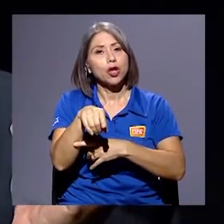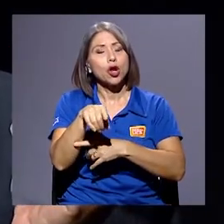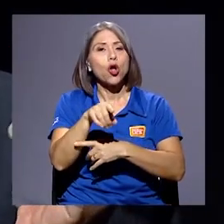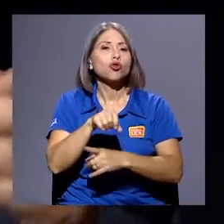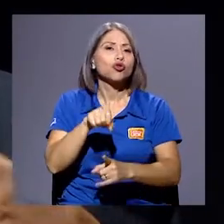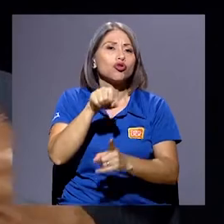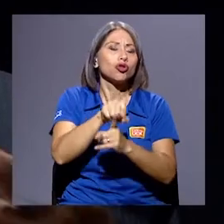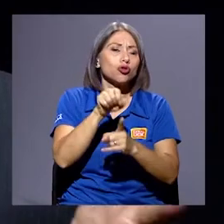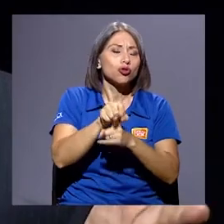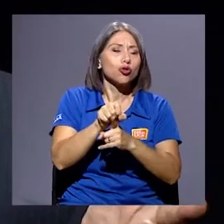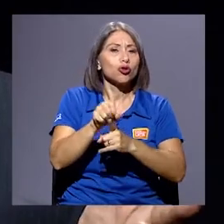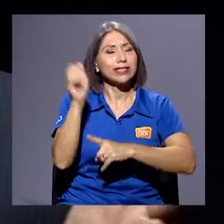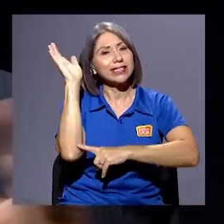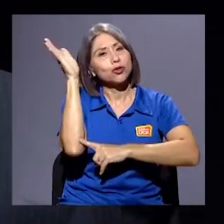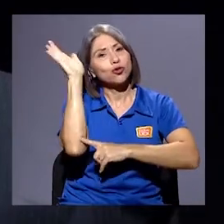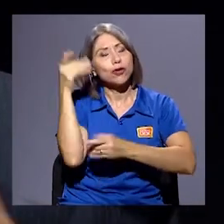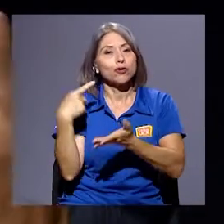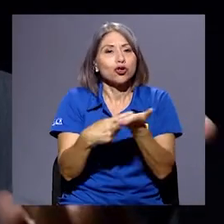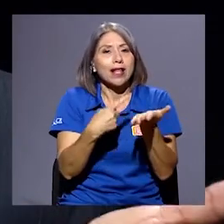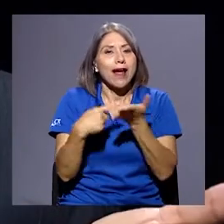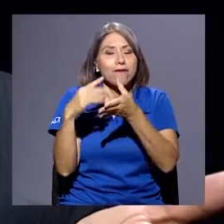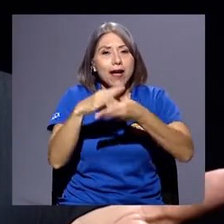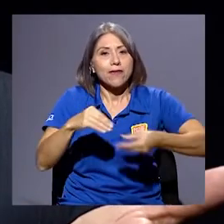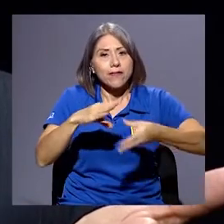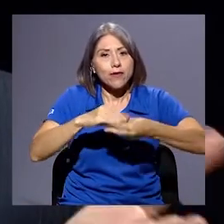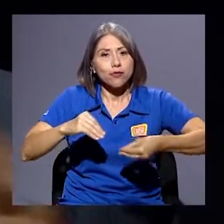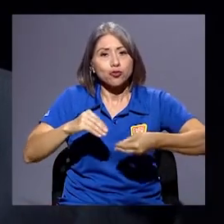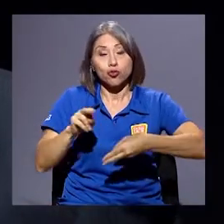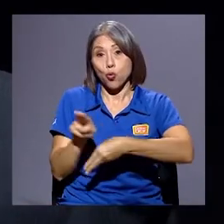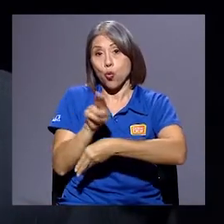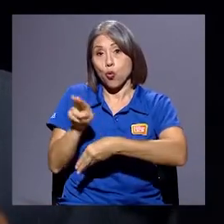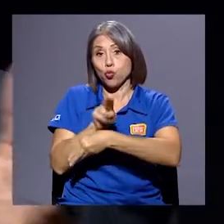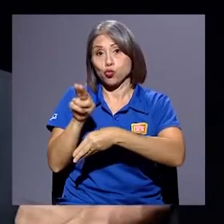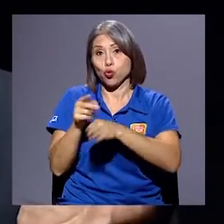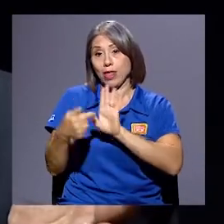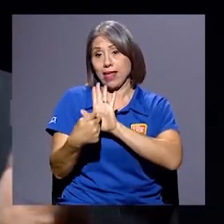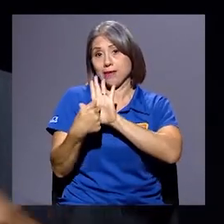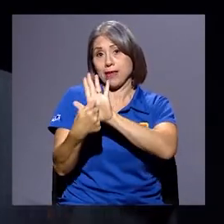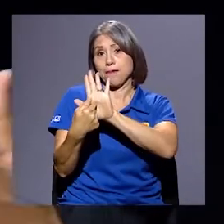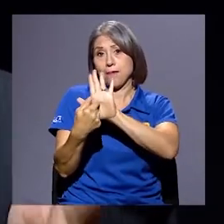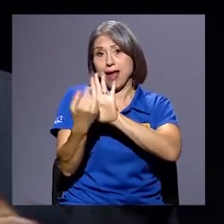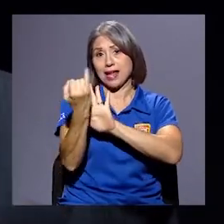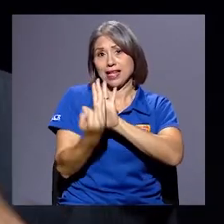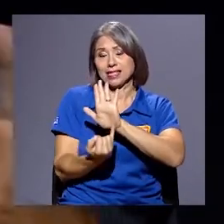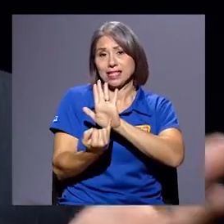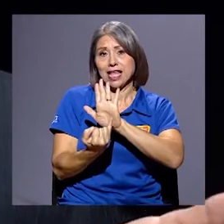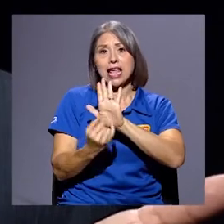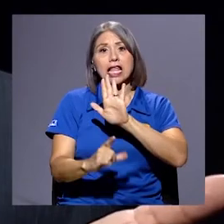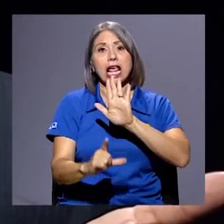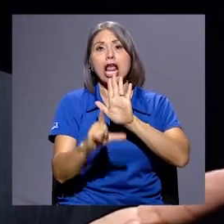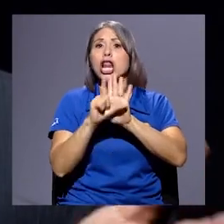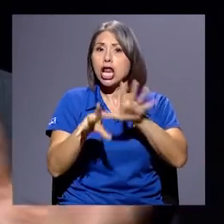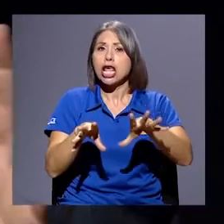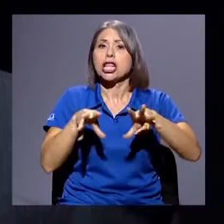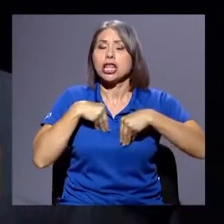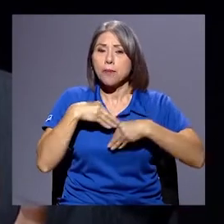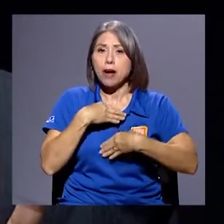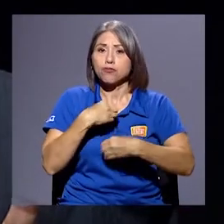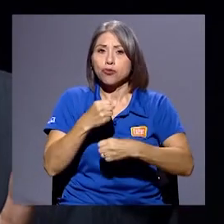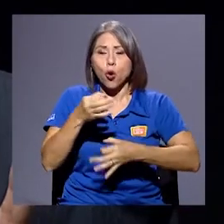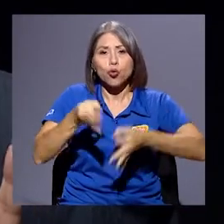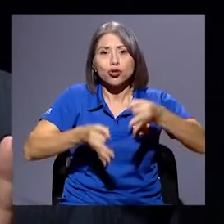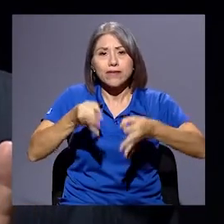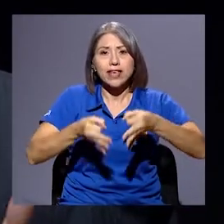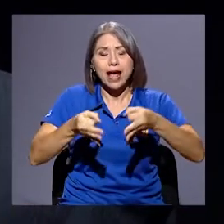discursivos y narrativos, el uso de imágenes que legitiman o justifican partidos, candidaturas y también